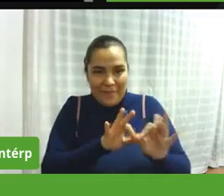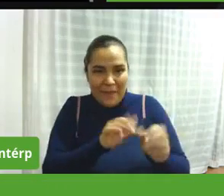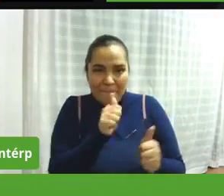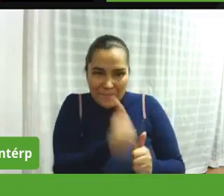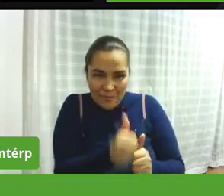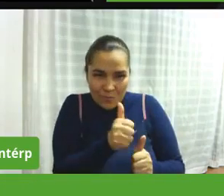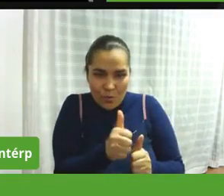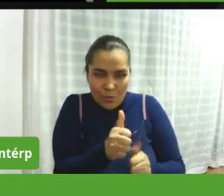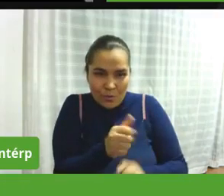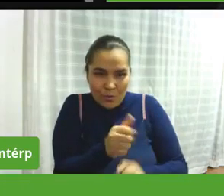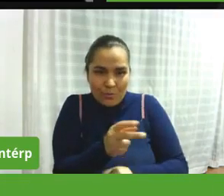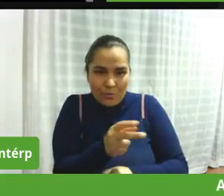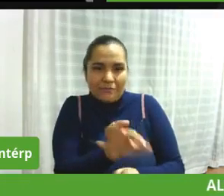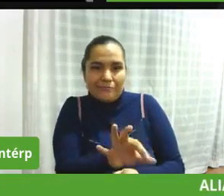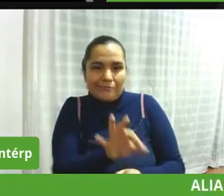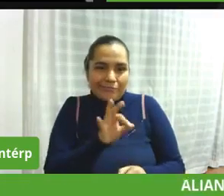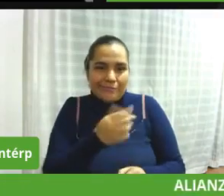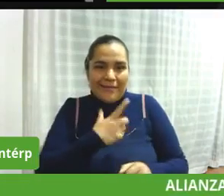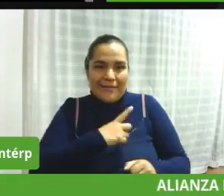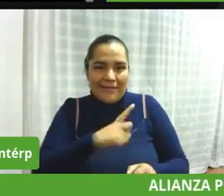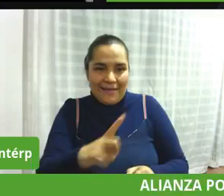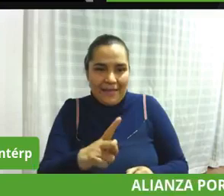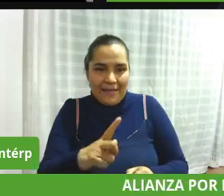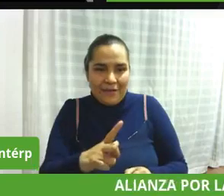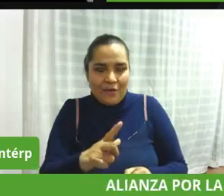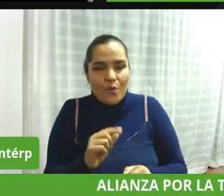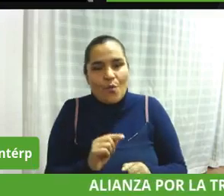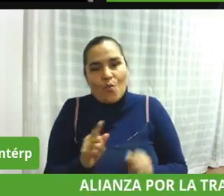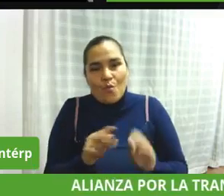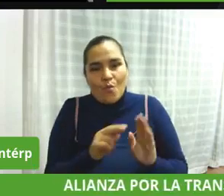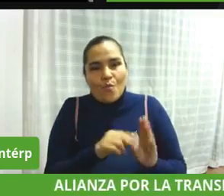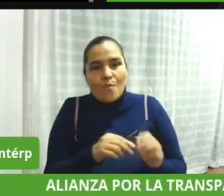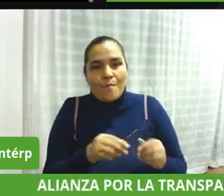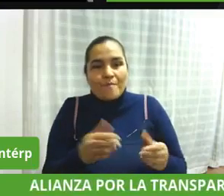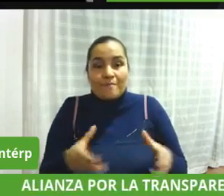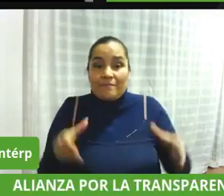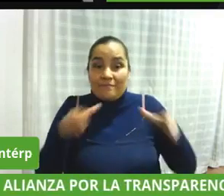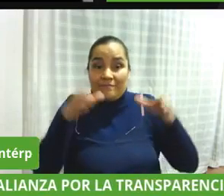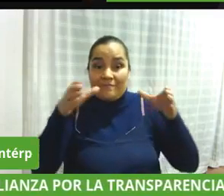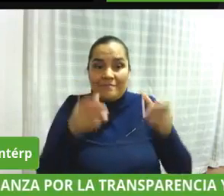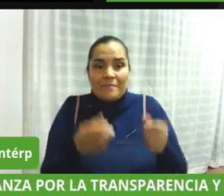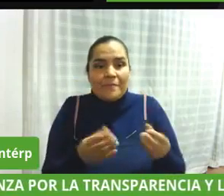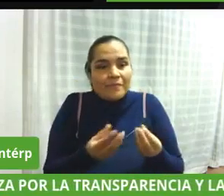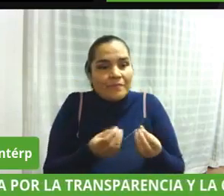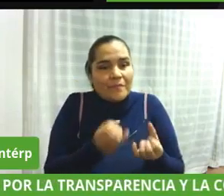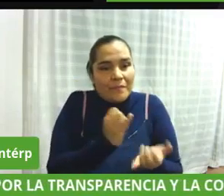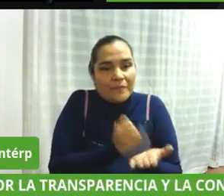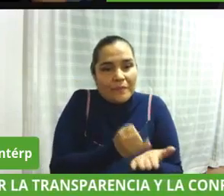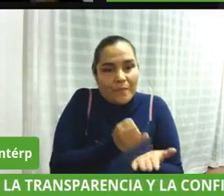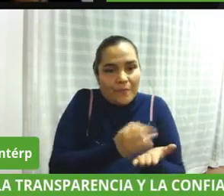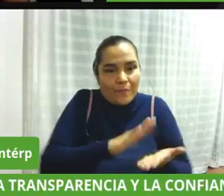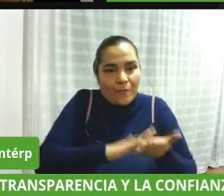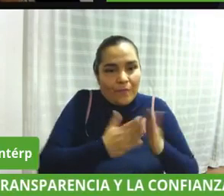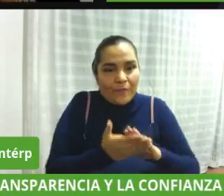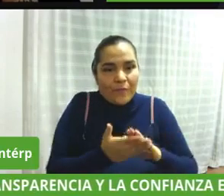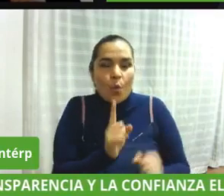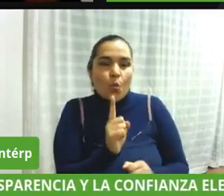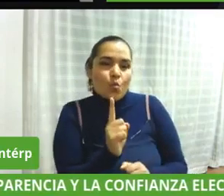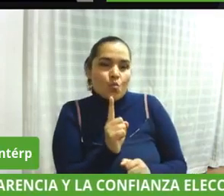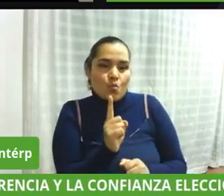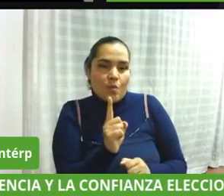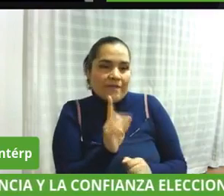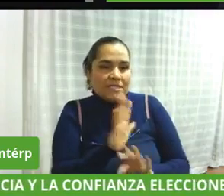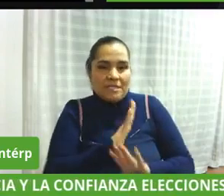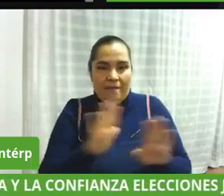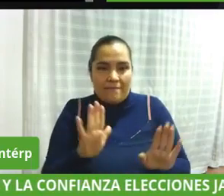su en determinado momento que era lo más conveniente para para estas juntas pero pues digamos que es por